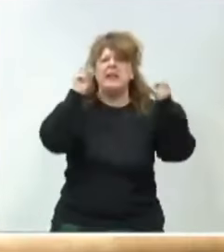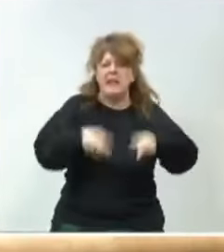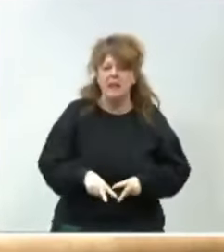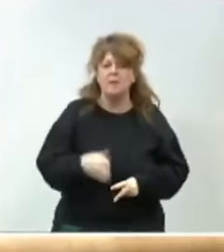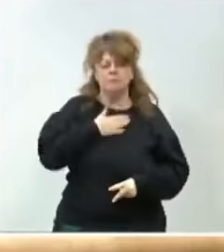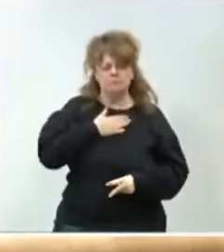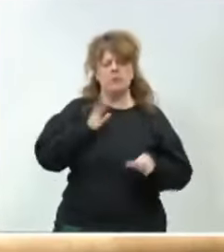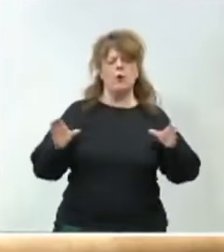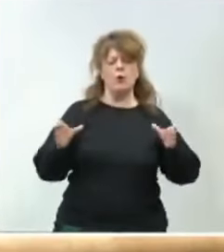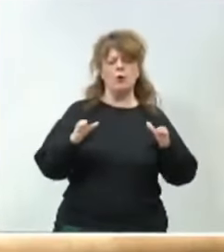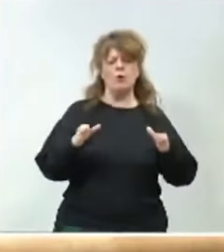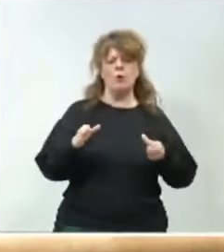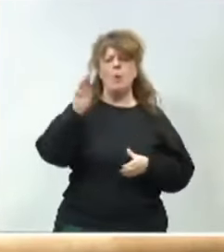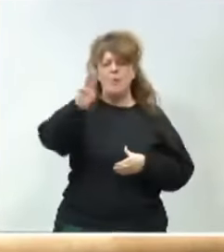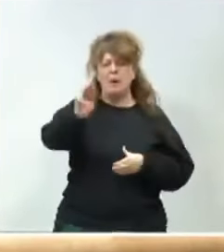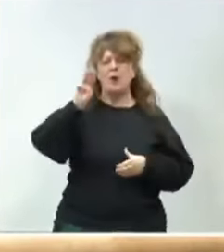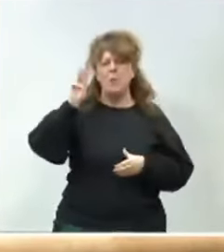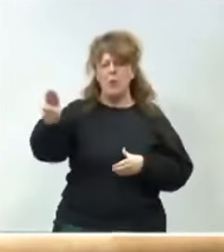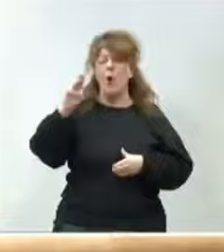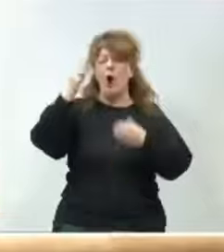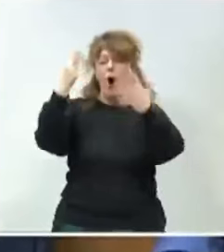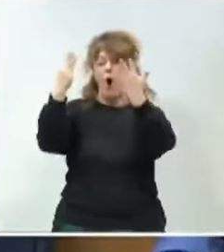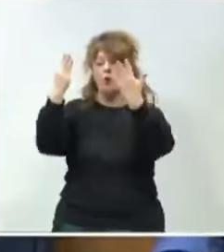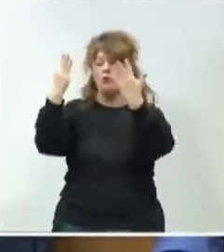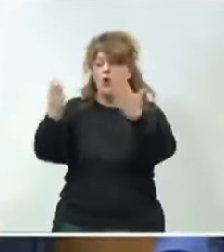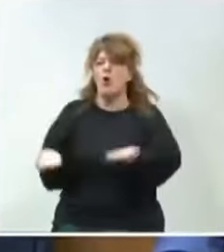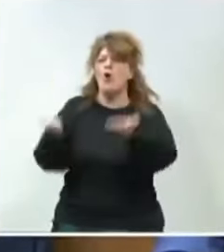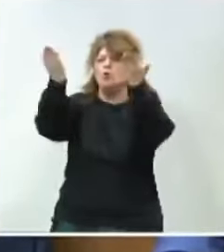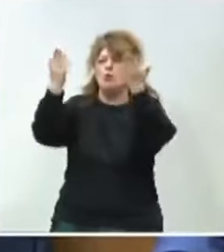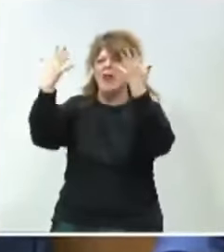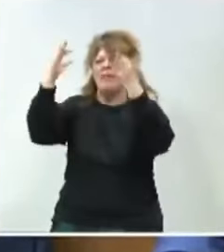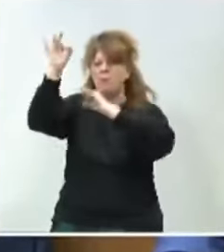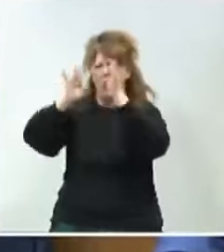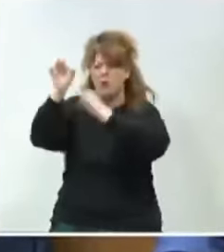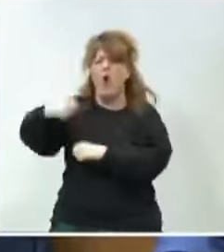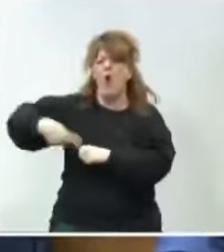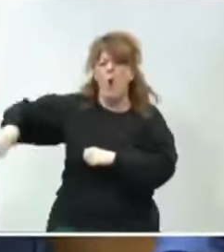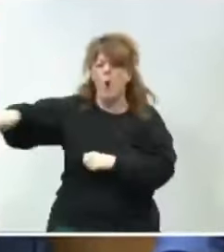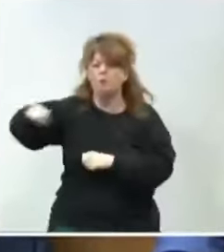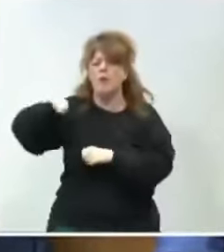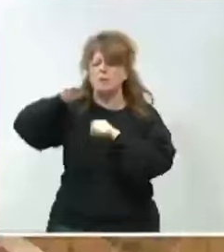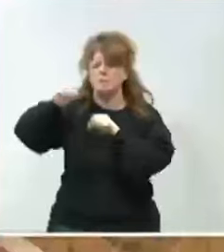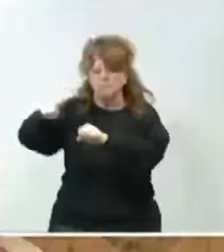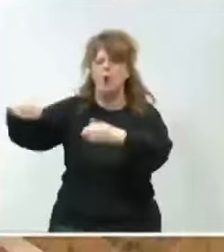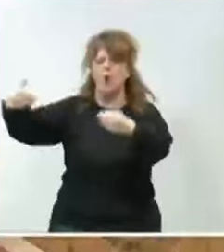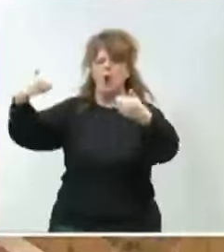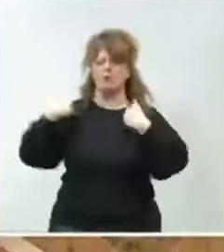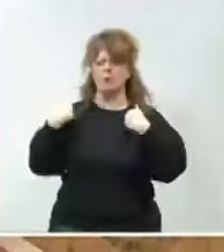El Partido Popular, que lo pasó del 8 al 10%. Ustedes son los responsables.